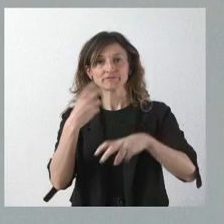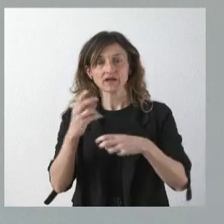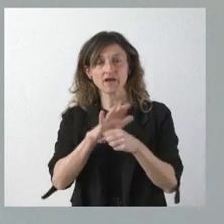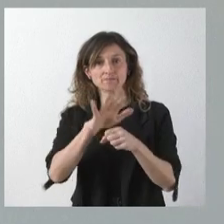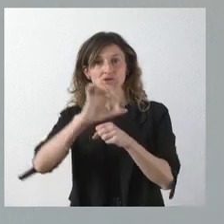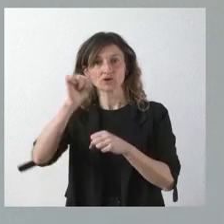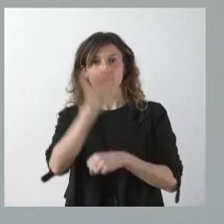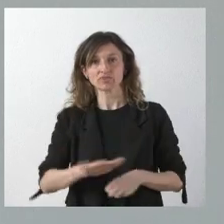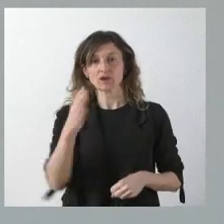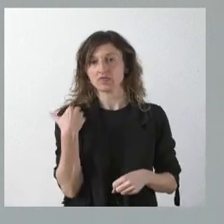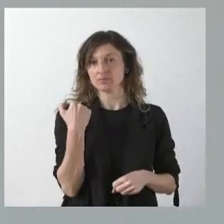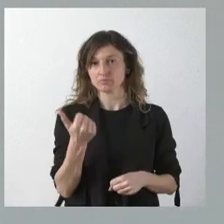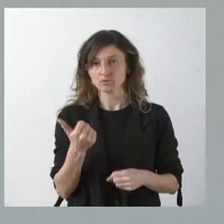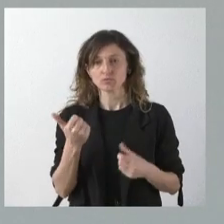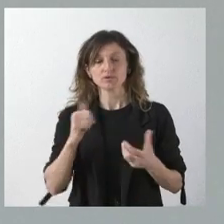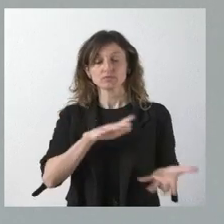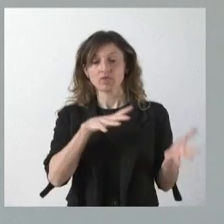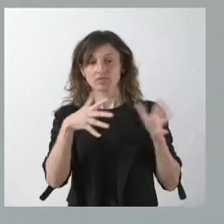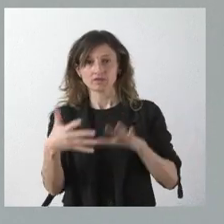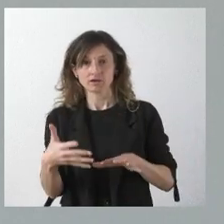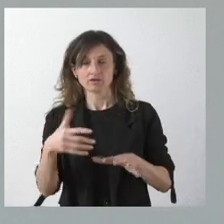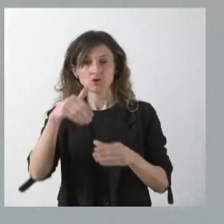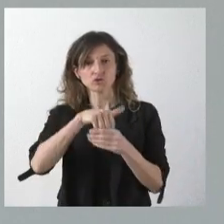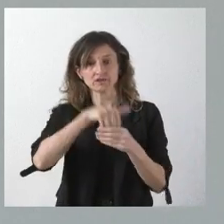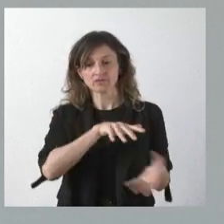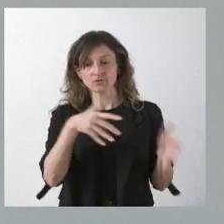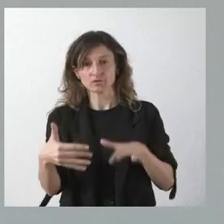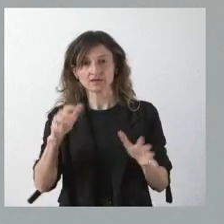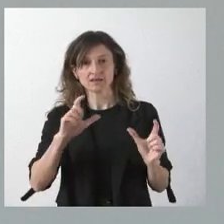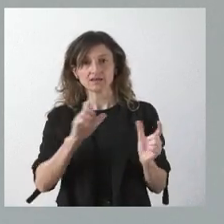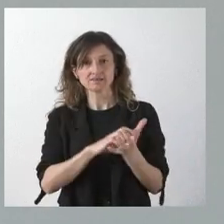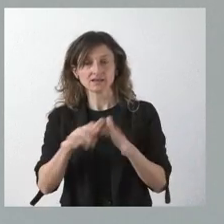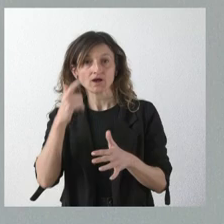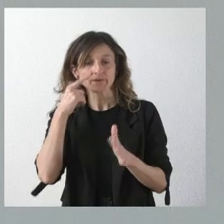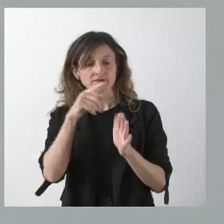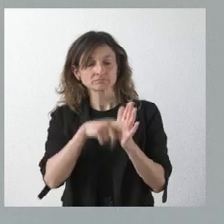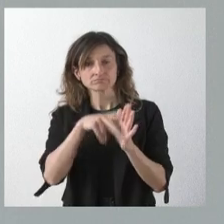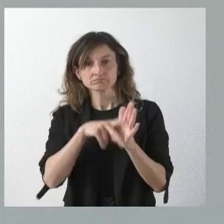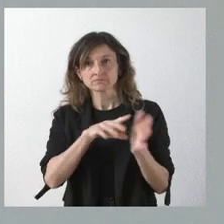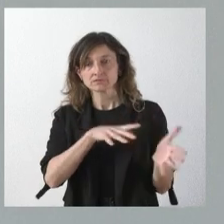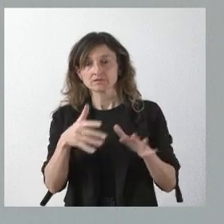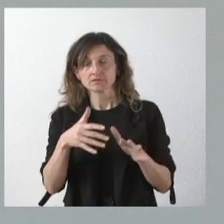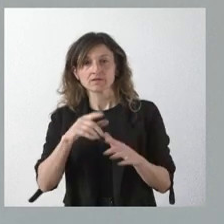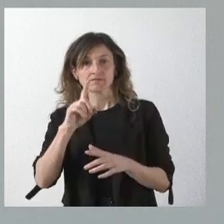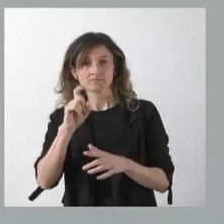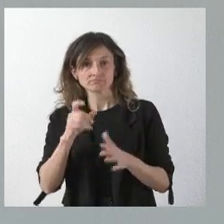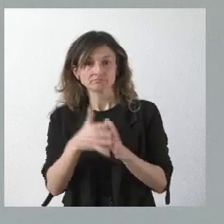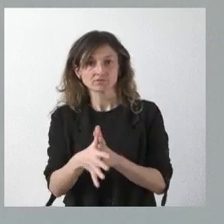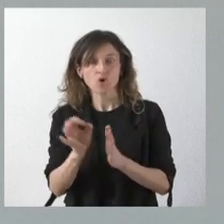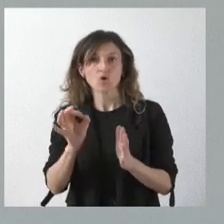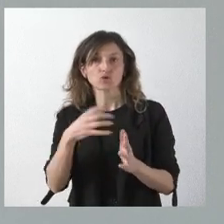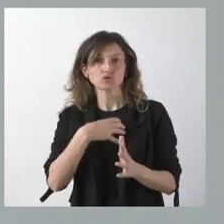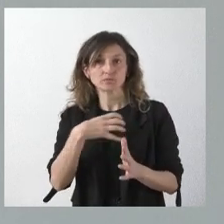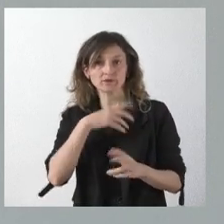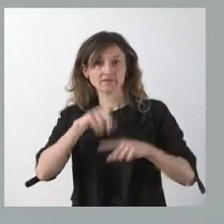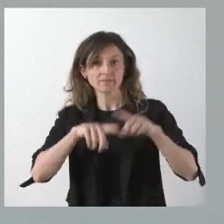ámbito nacional recientemente y aplicaremos, lógicamente, su contenido y veremos en qué medida este proyecto sigue vigente o decae como consecuencia de